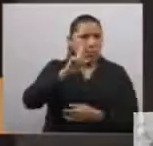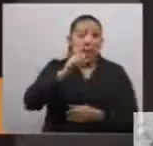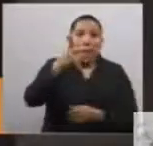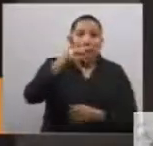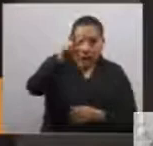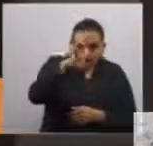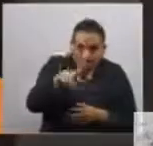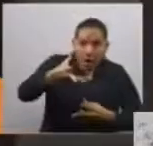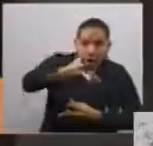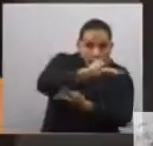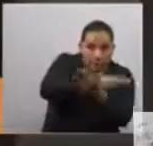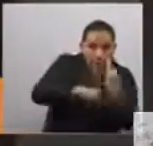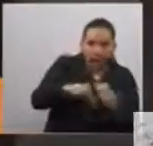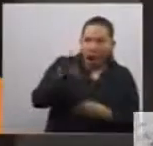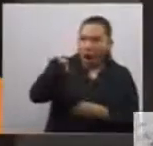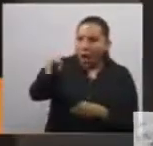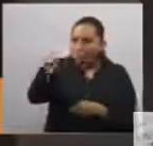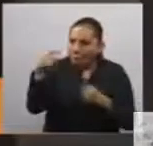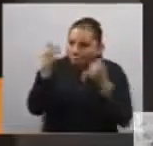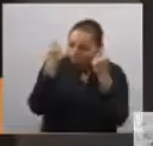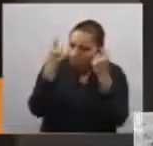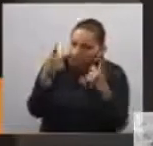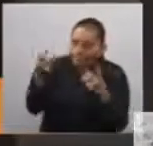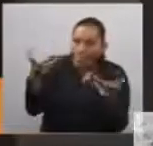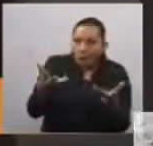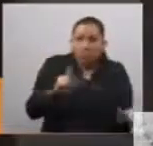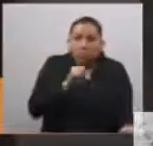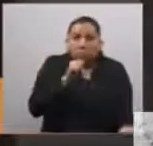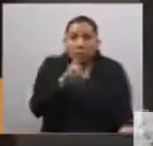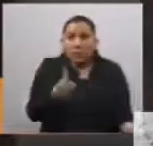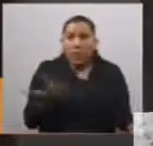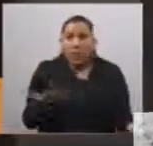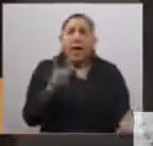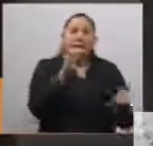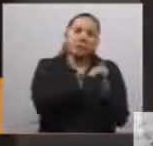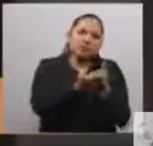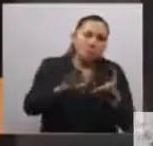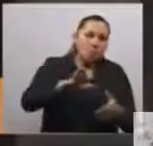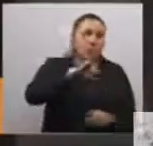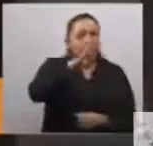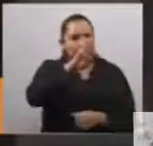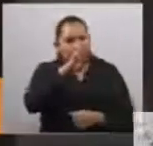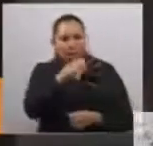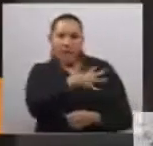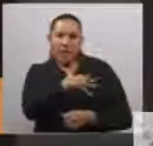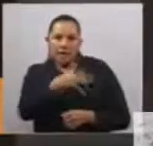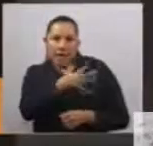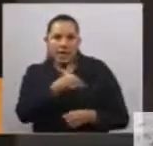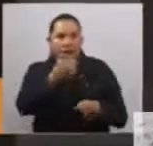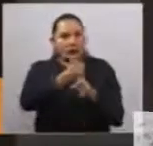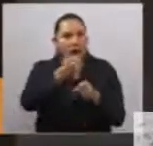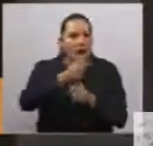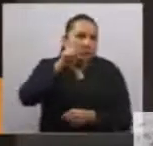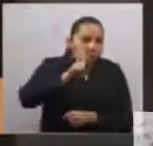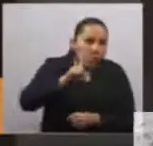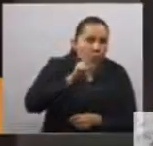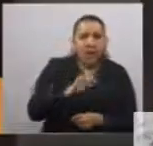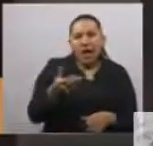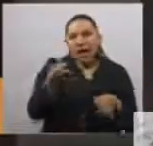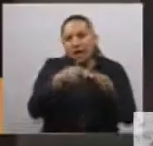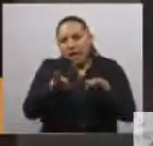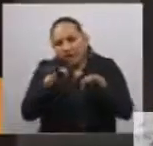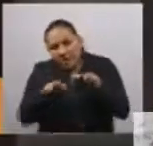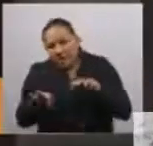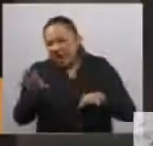en las mujeres, esposas, madres, hijas, abuelas, tías, amas de casa. Son un